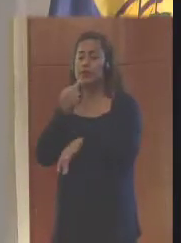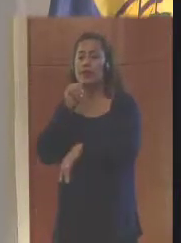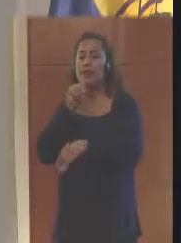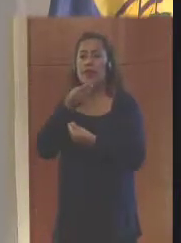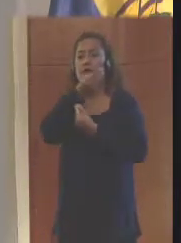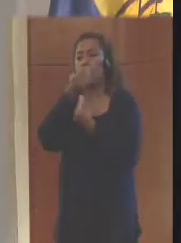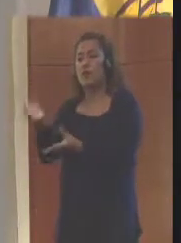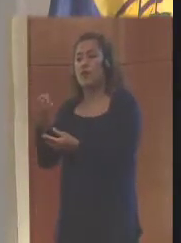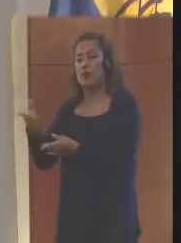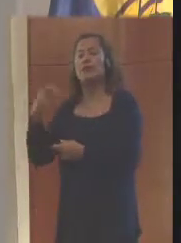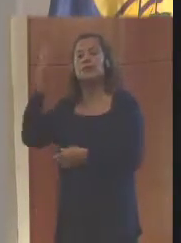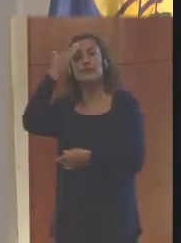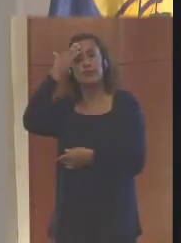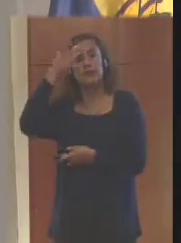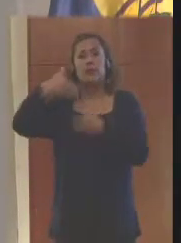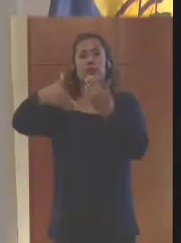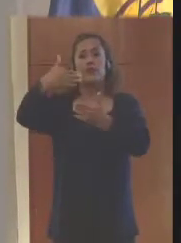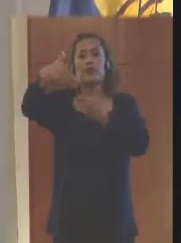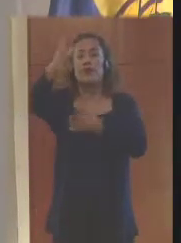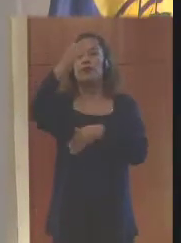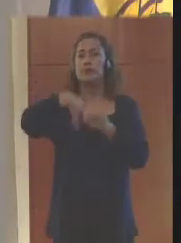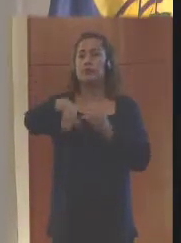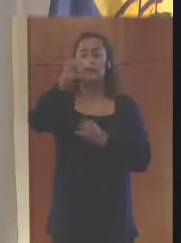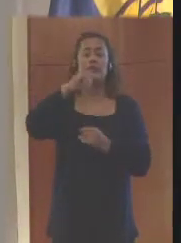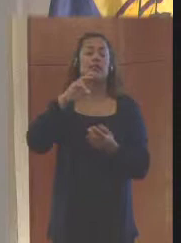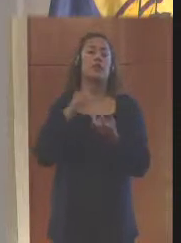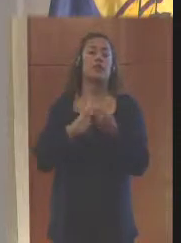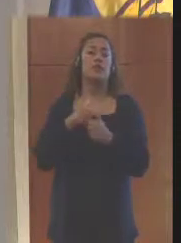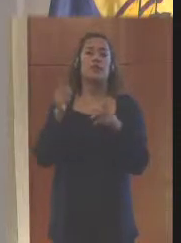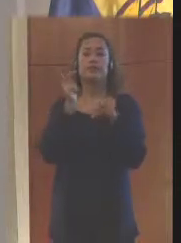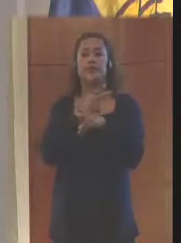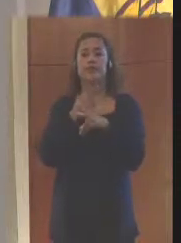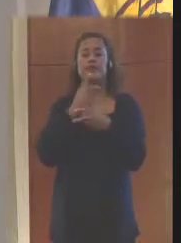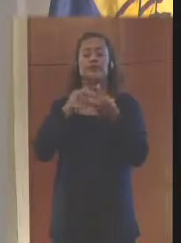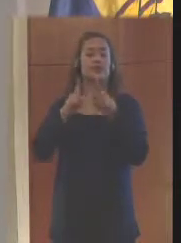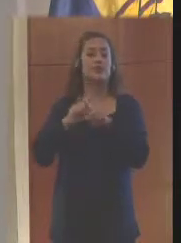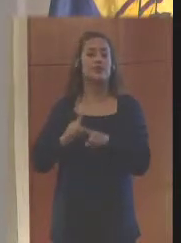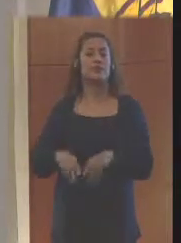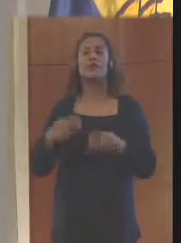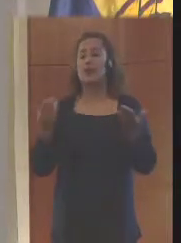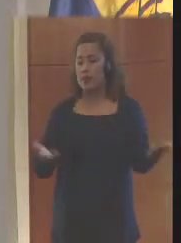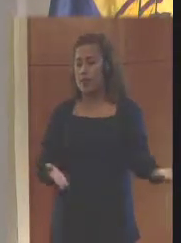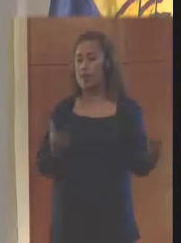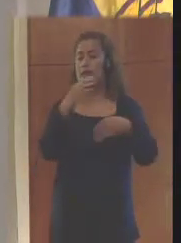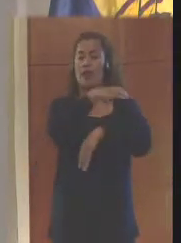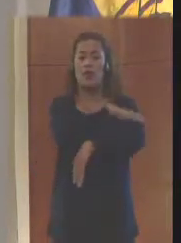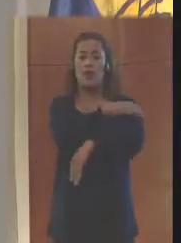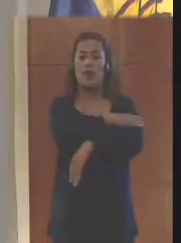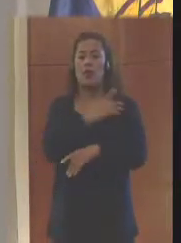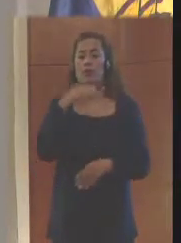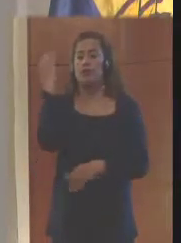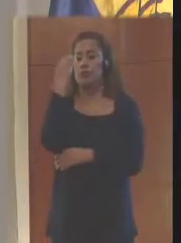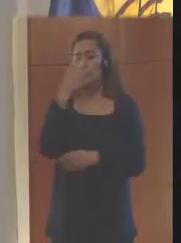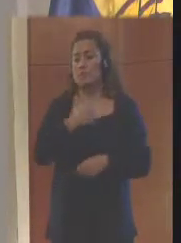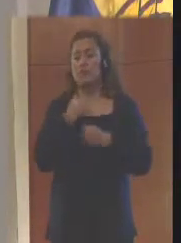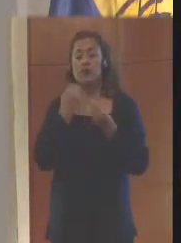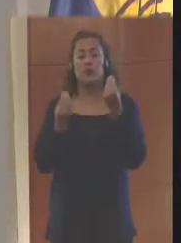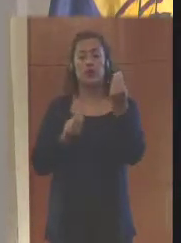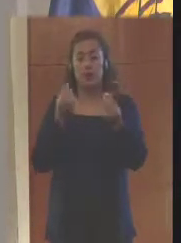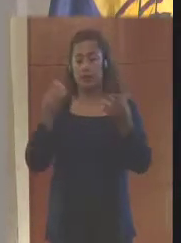cuáles son las acciones, los avances y los retos de la creación de la política pública de gestión de riesgo de desastres en el país.